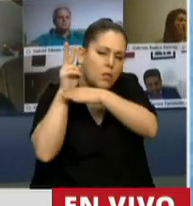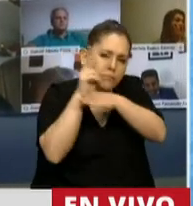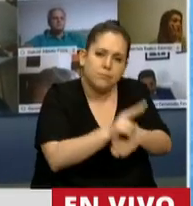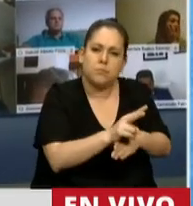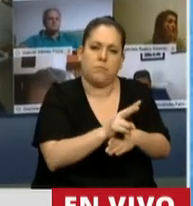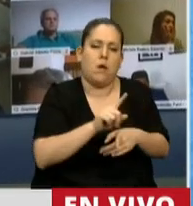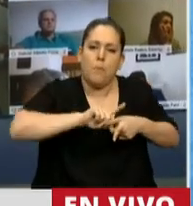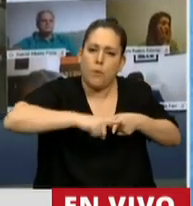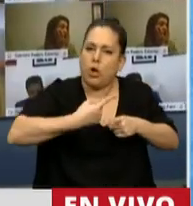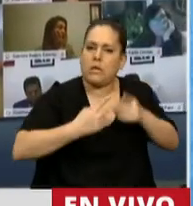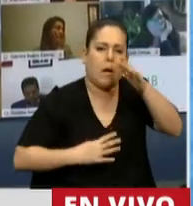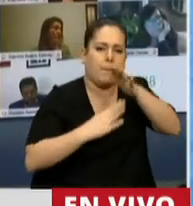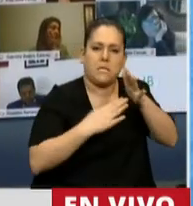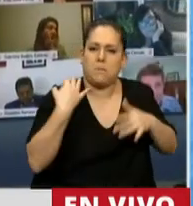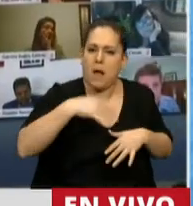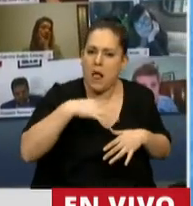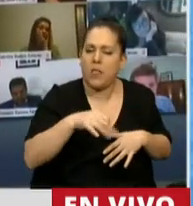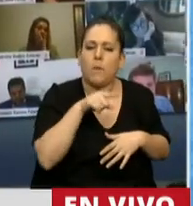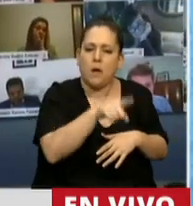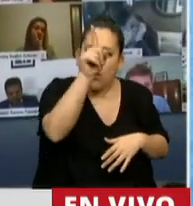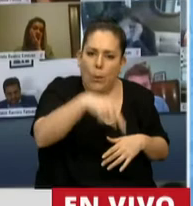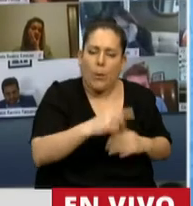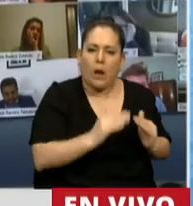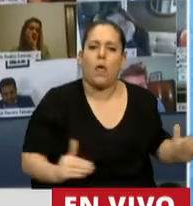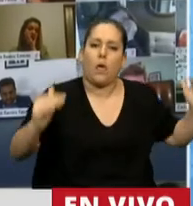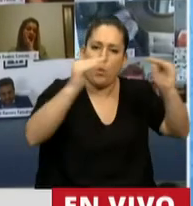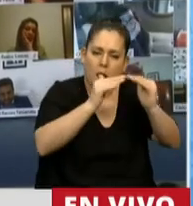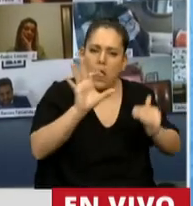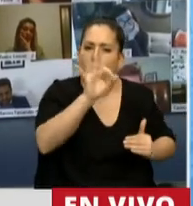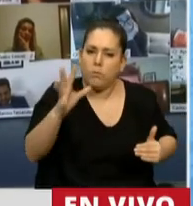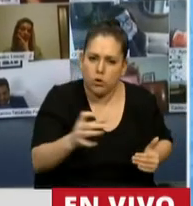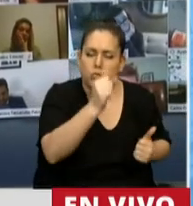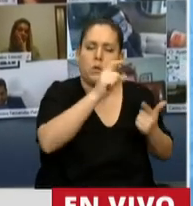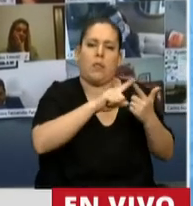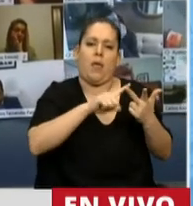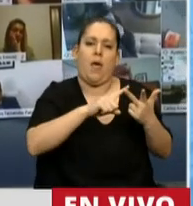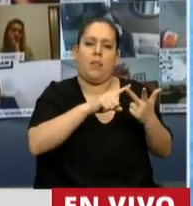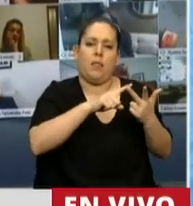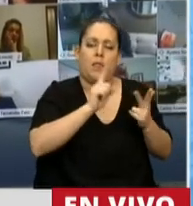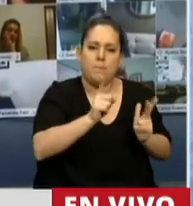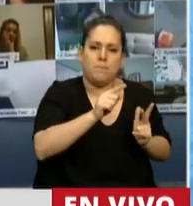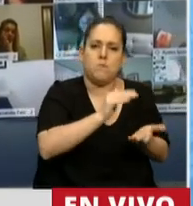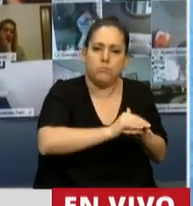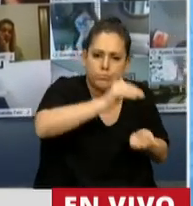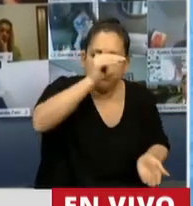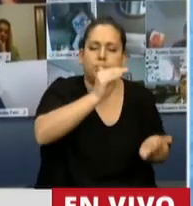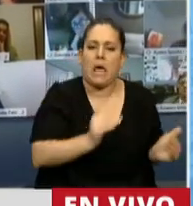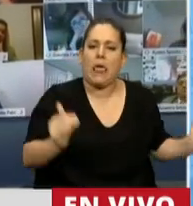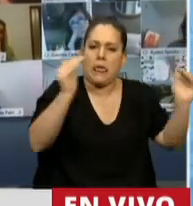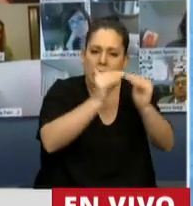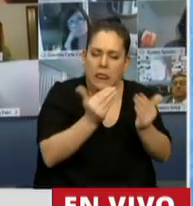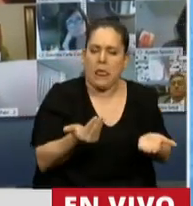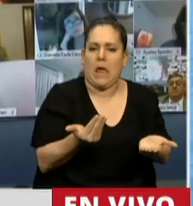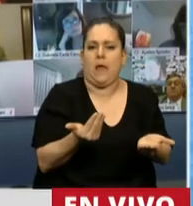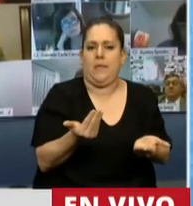pública principal promotora de igualdad, de oportunidades, de desarrollo integral, de equidad. Los